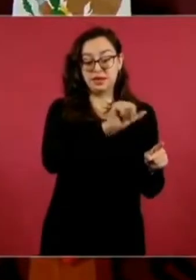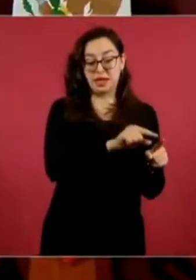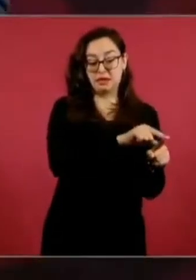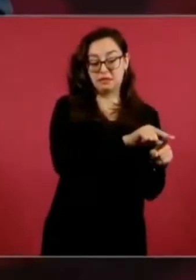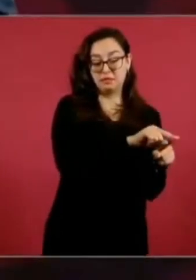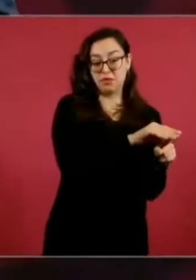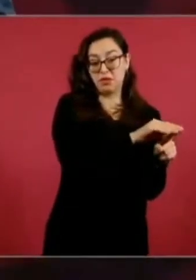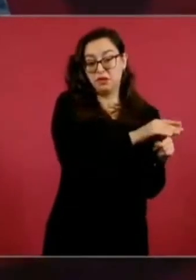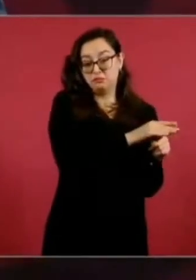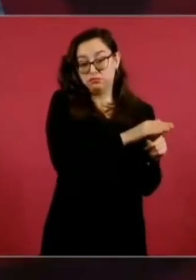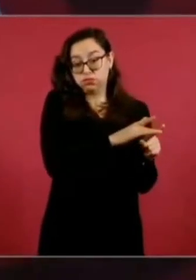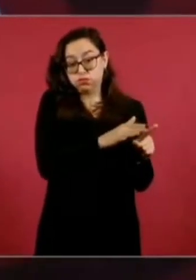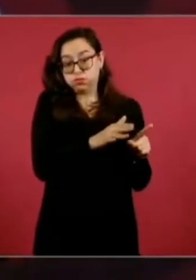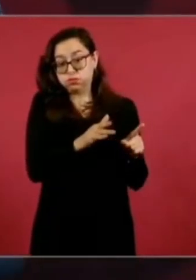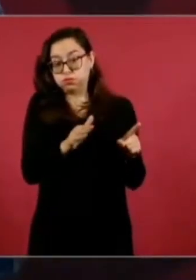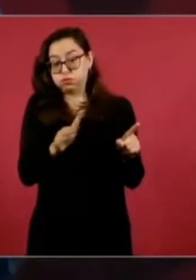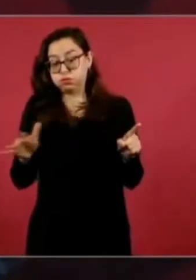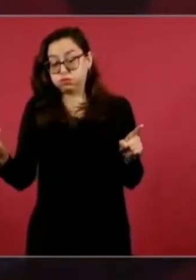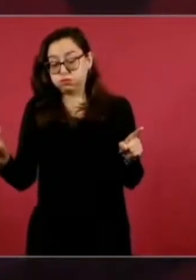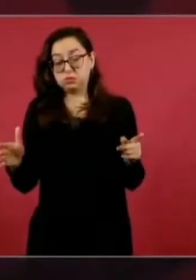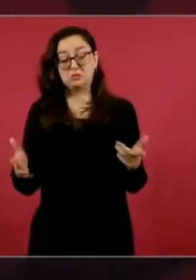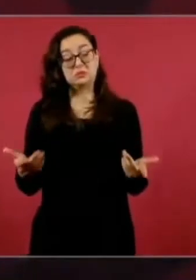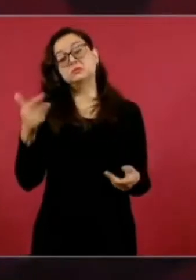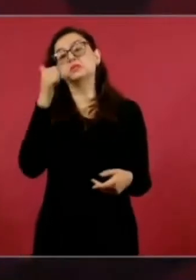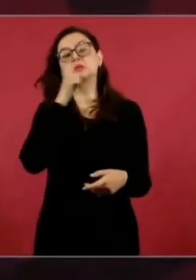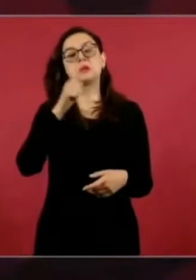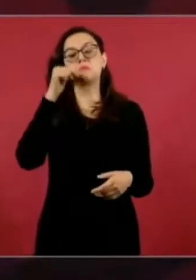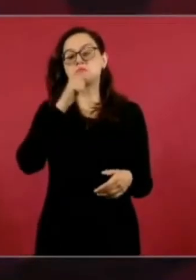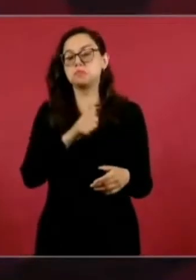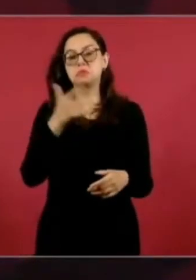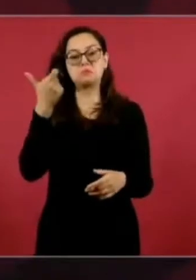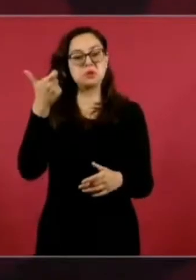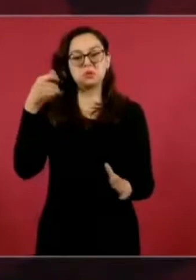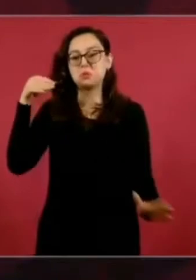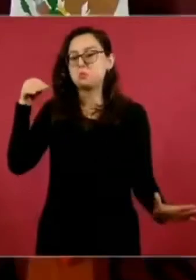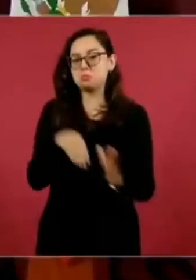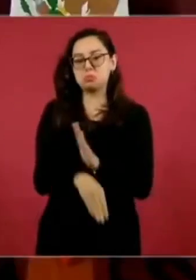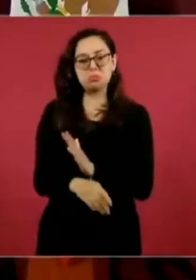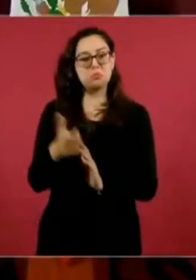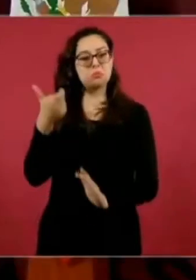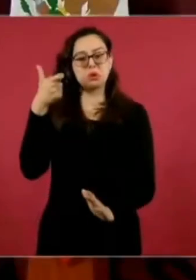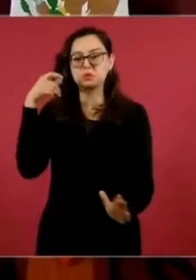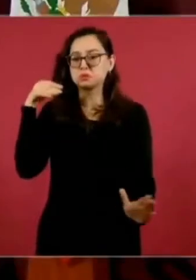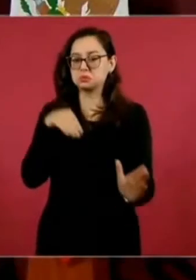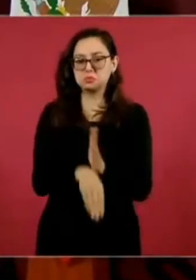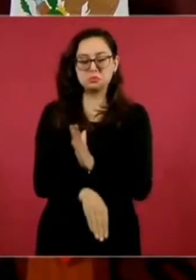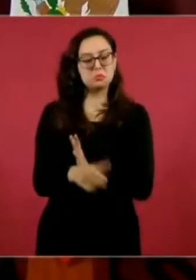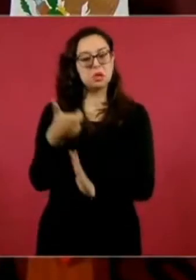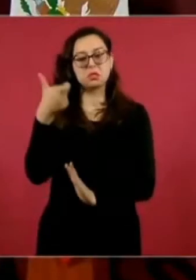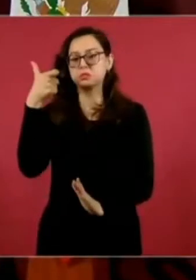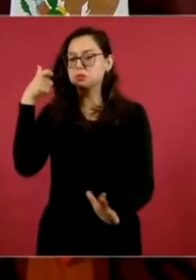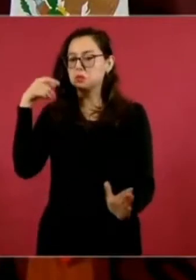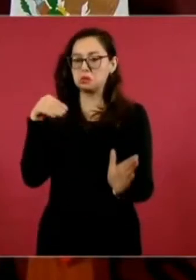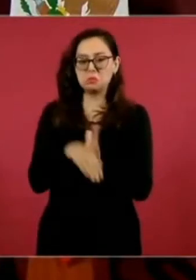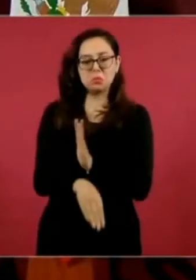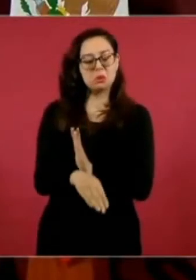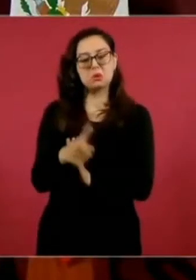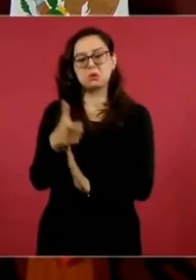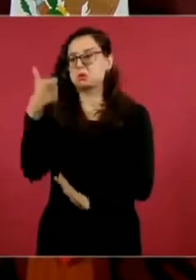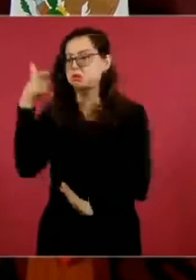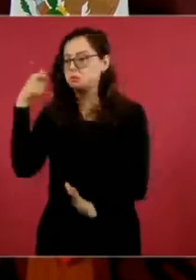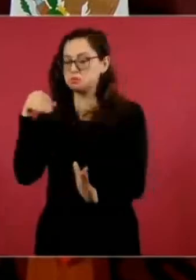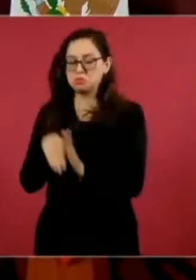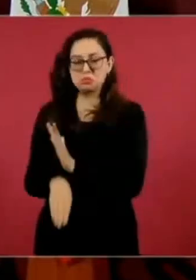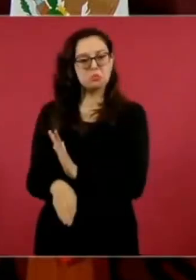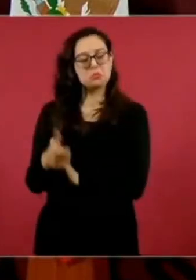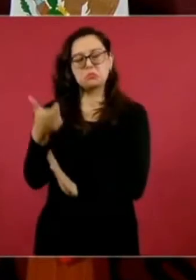de evaluación, López Portillo, de evaluación, Miguel de la Madrid,